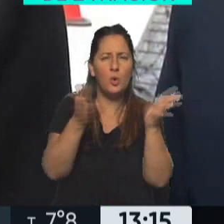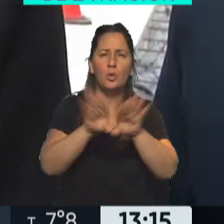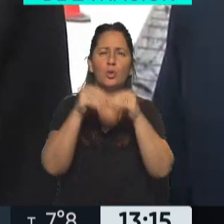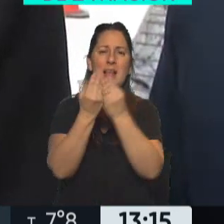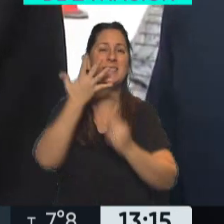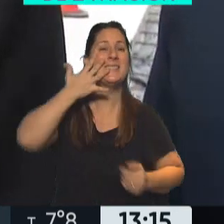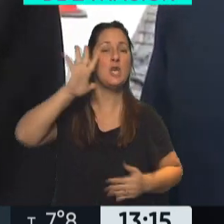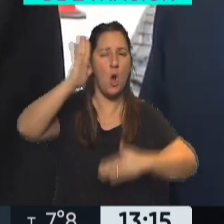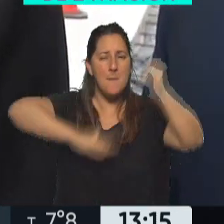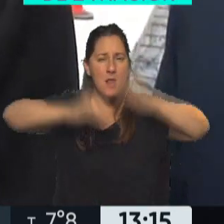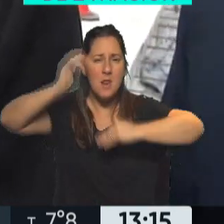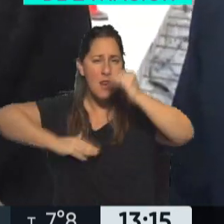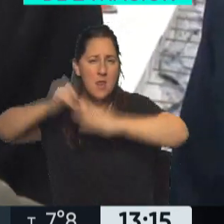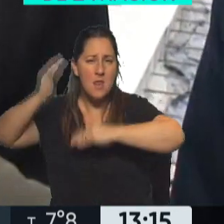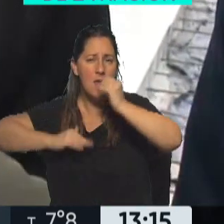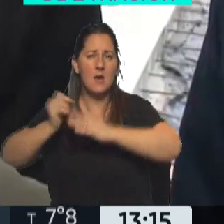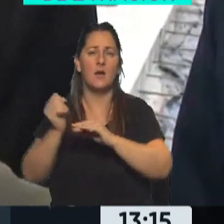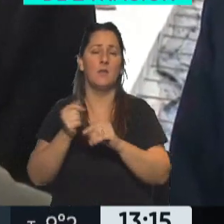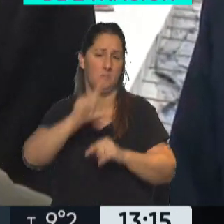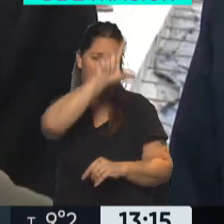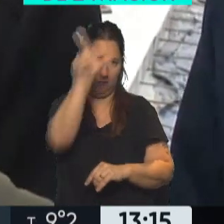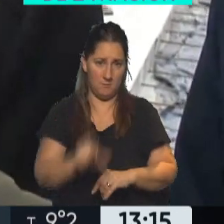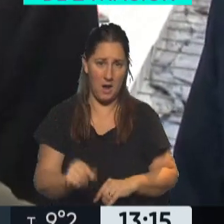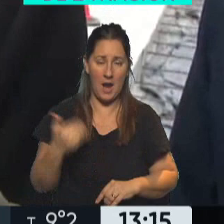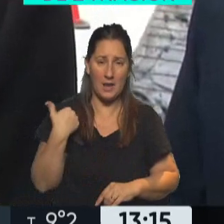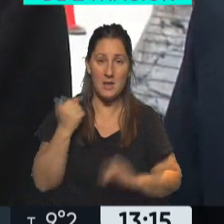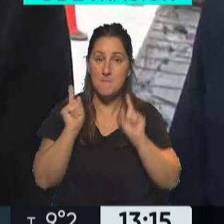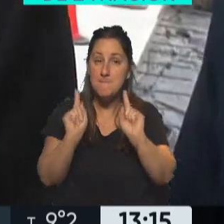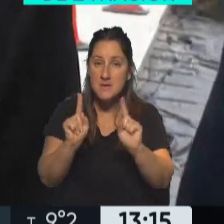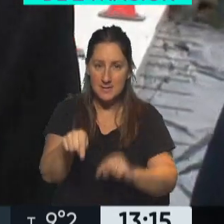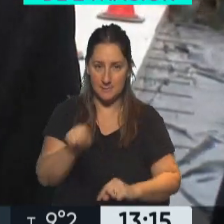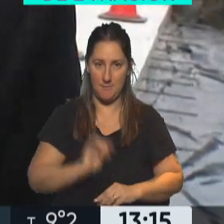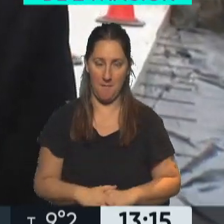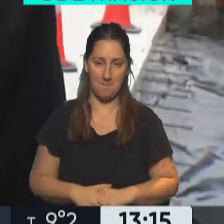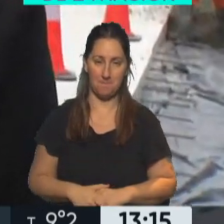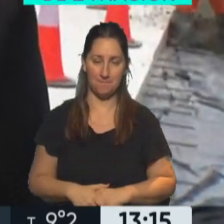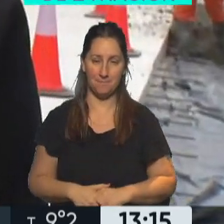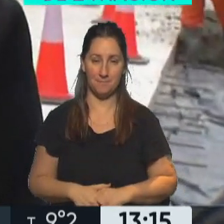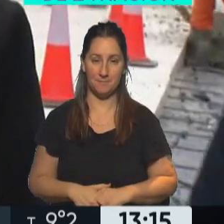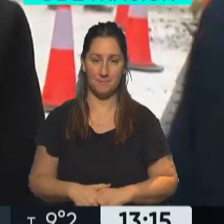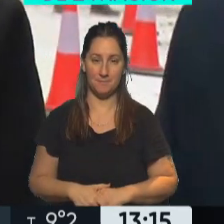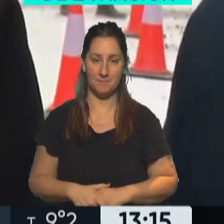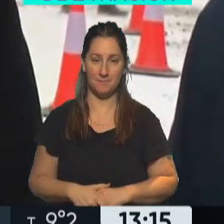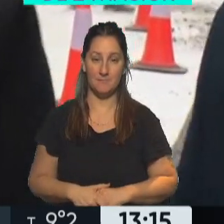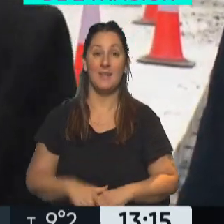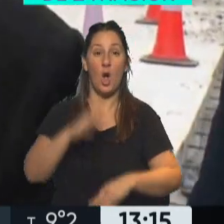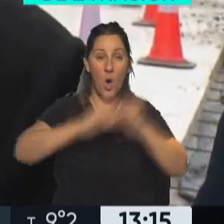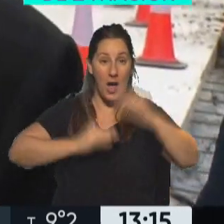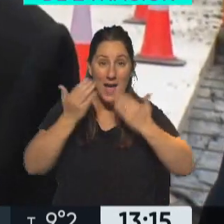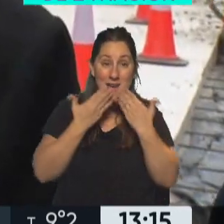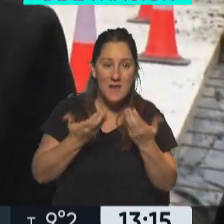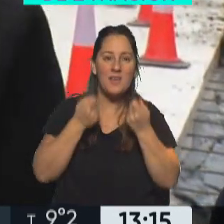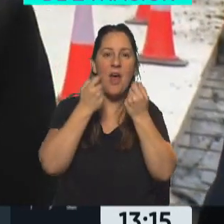.000 obras públicas a lo largo y a lo ancho del país, como estas, que están llevando trabajo y